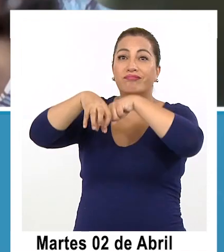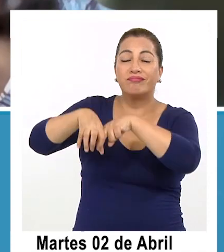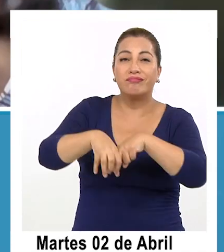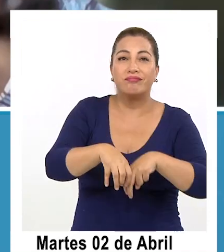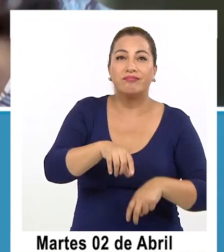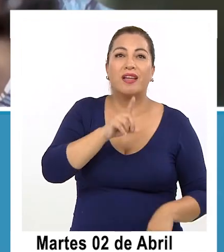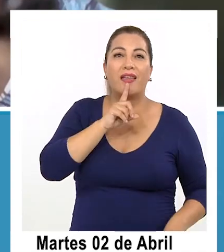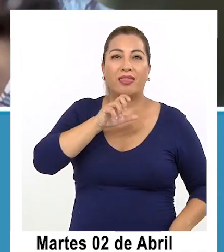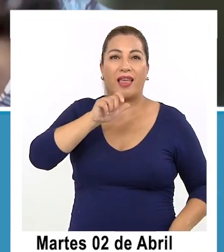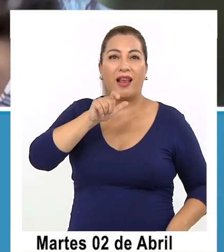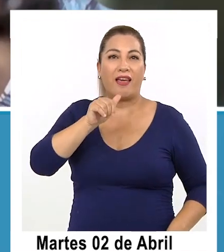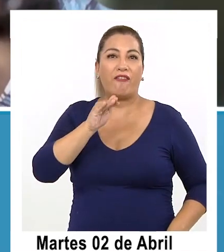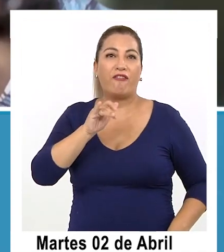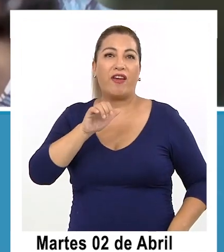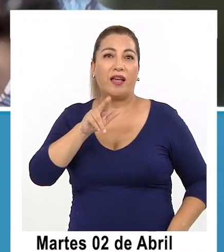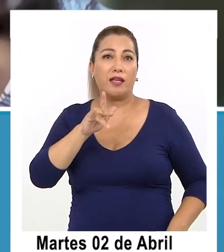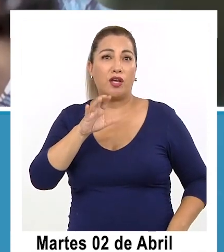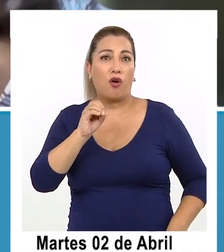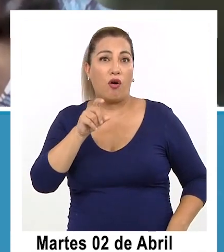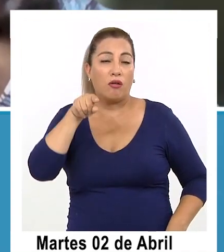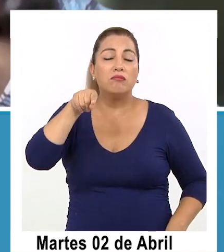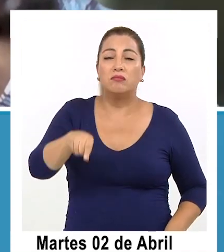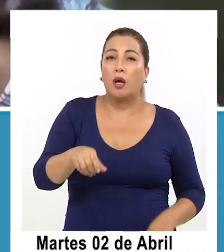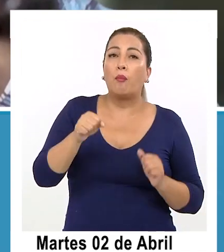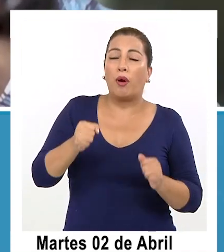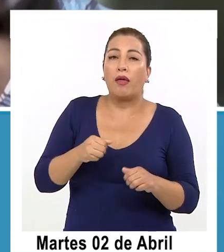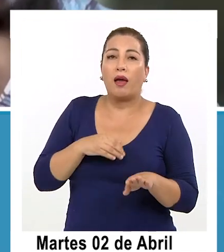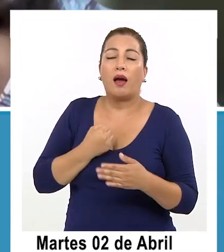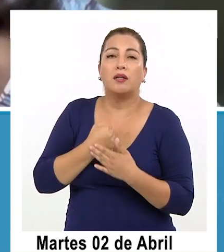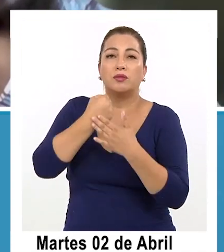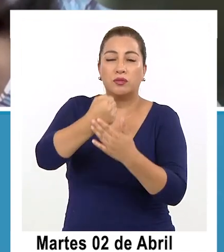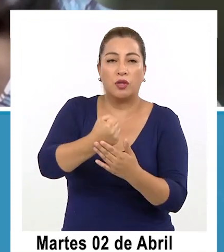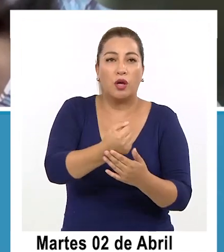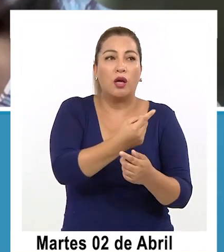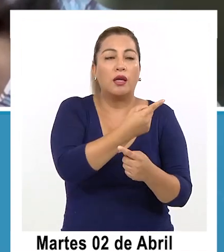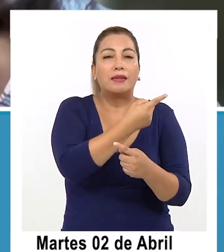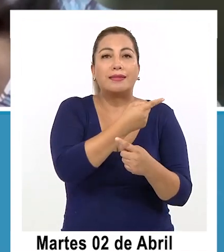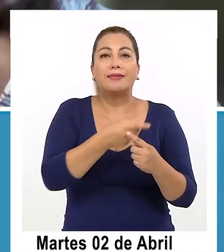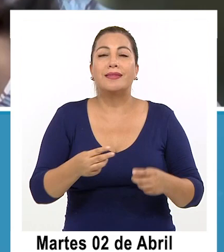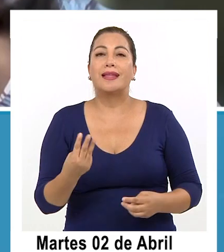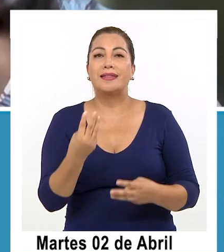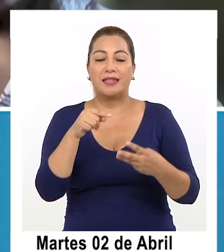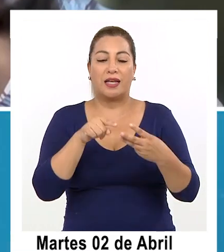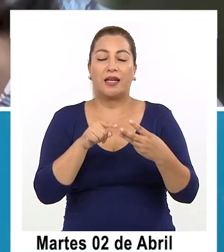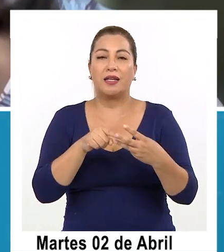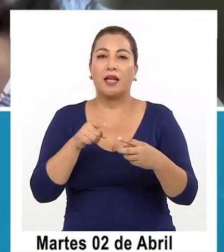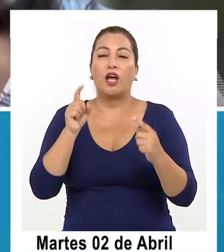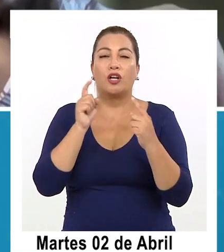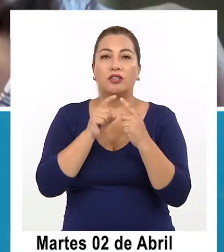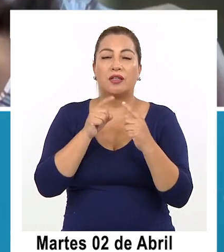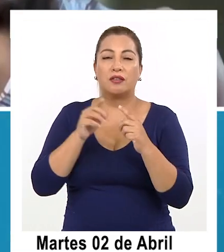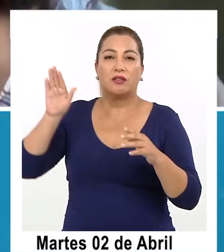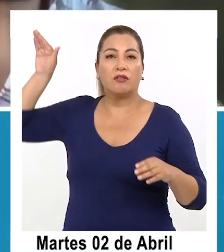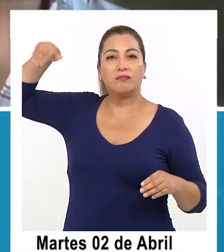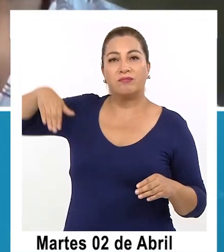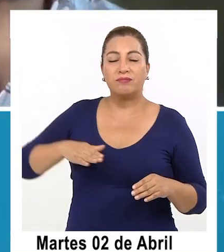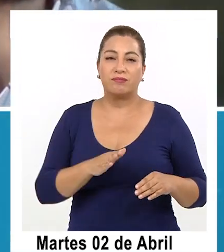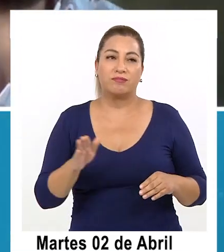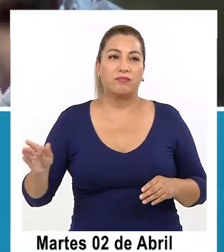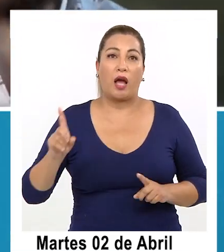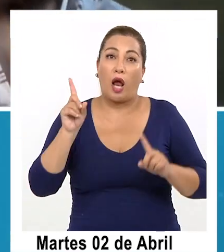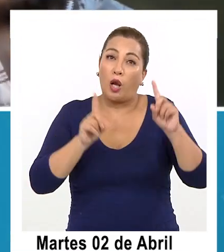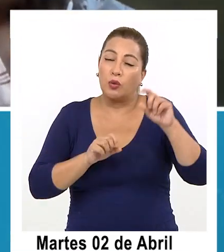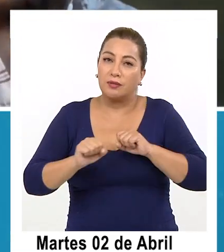además de la conectividad normal también les aportaría tener otra tercera alternativa de conectividad en caso de un evento de esta